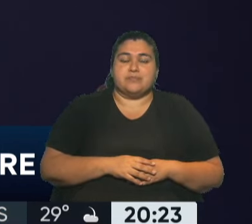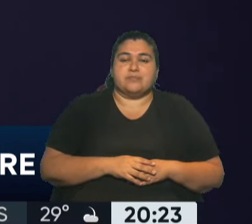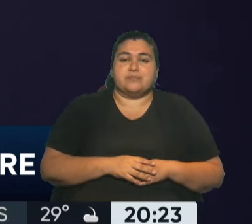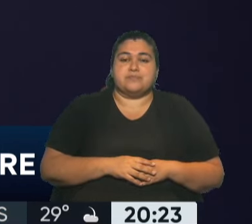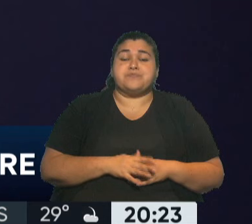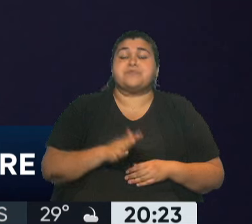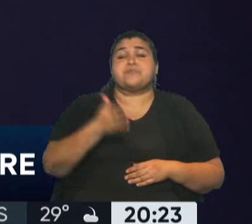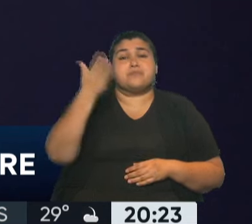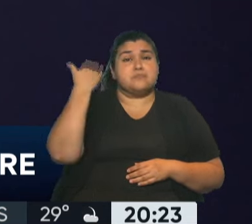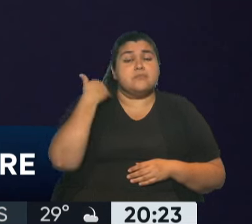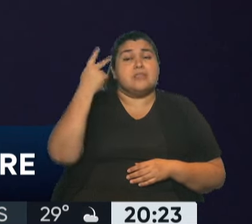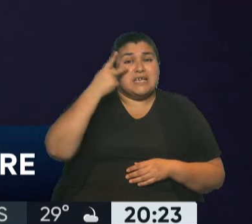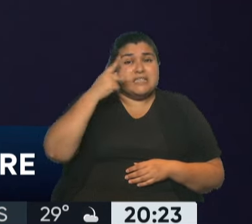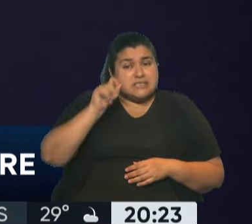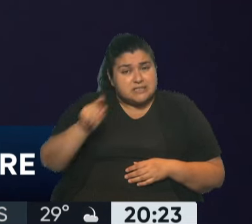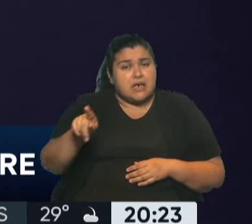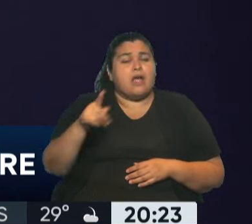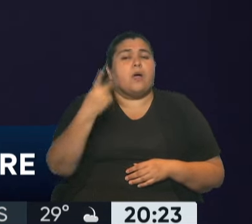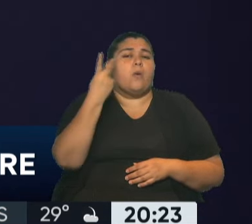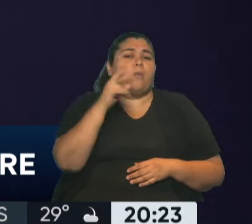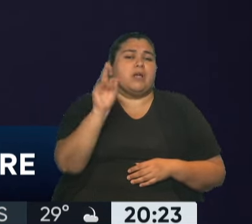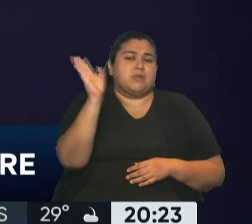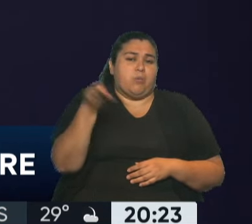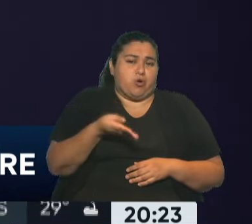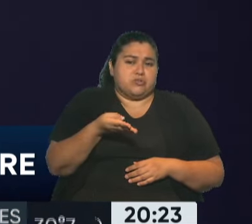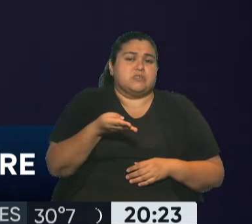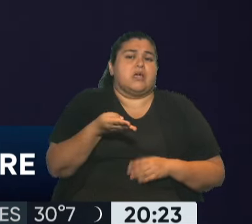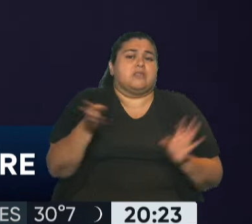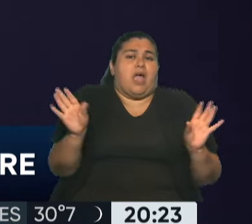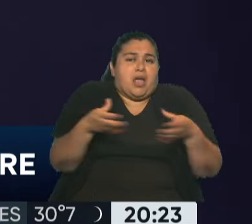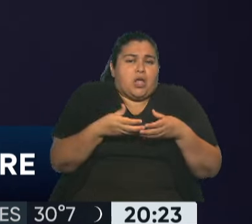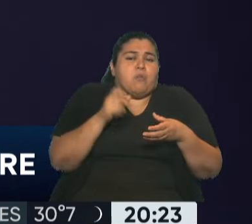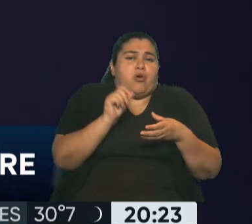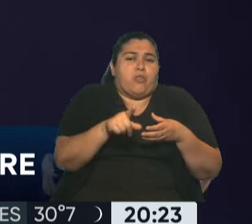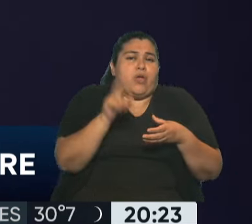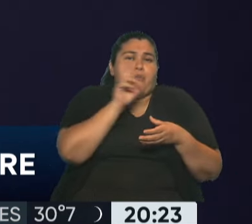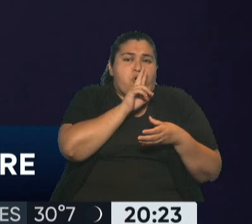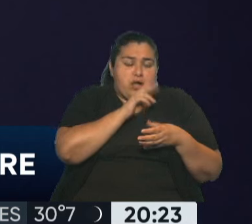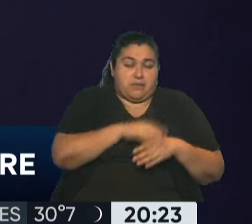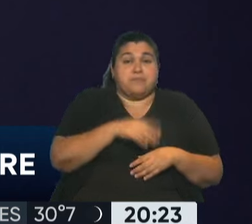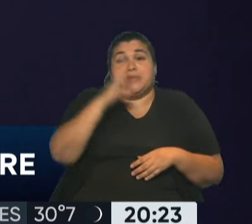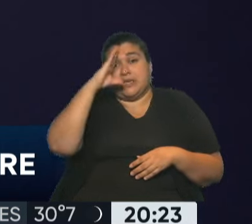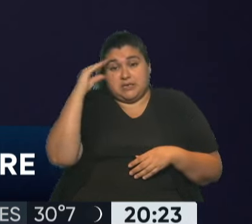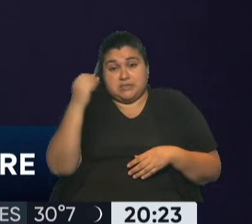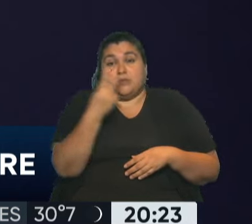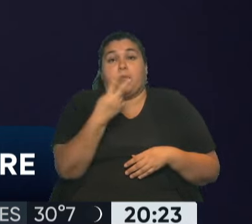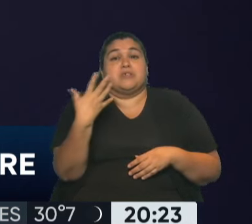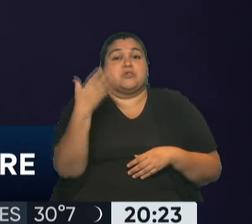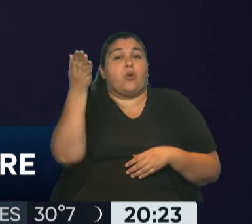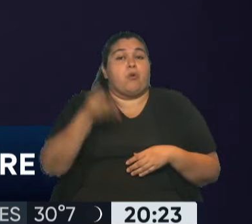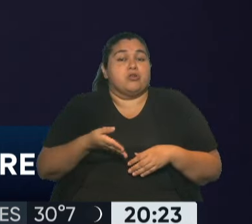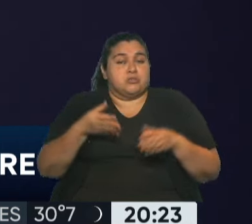Néstor Kirchner tenía un 20% de mujeres en su gabinete. Cristina un 25%